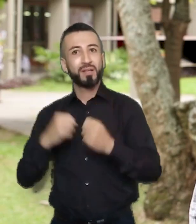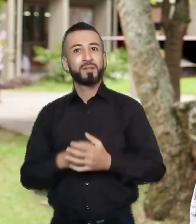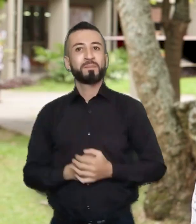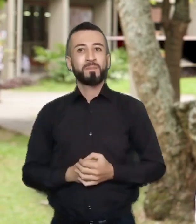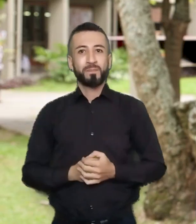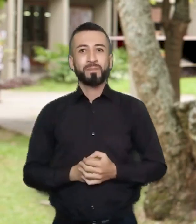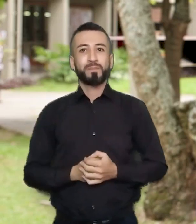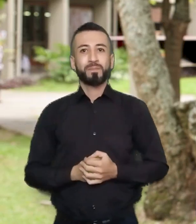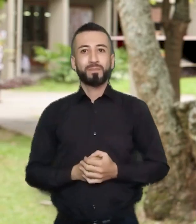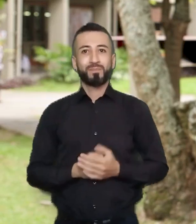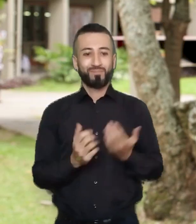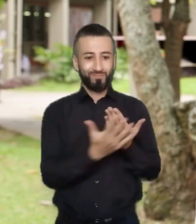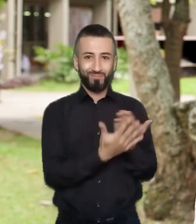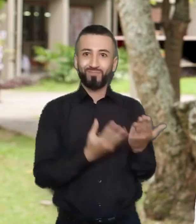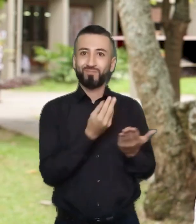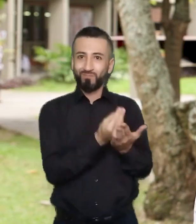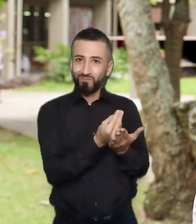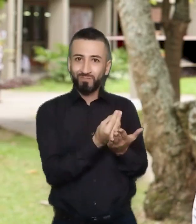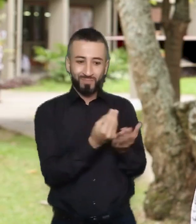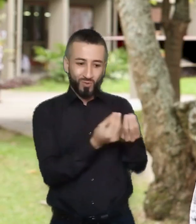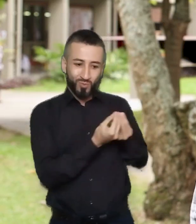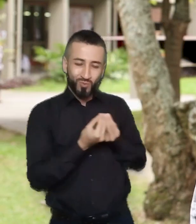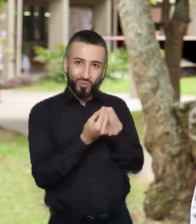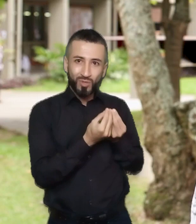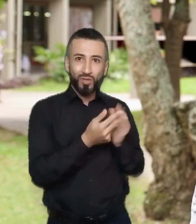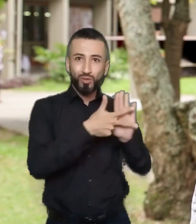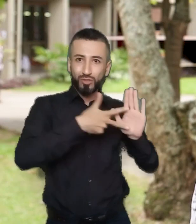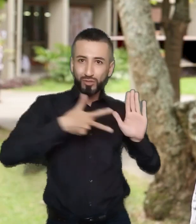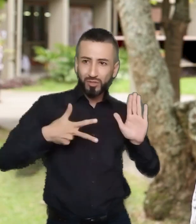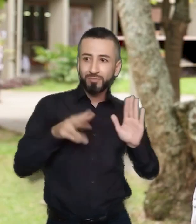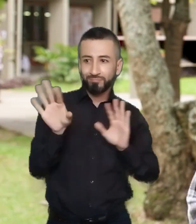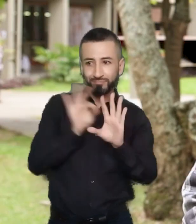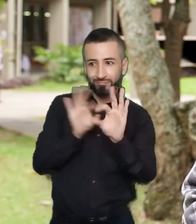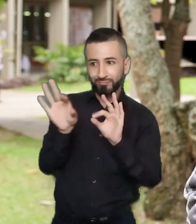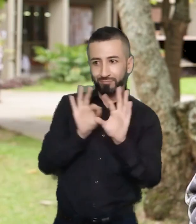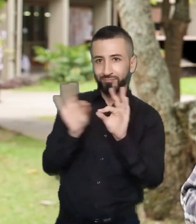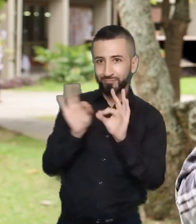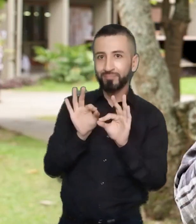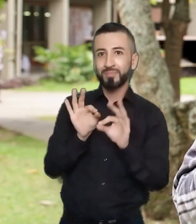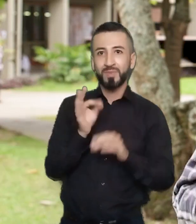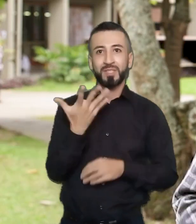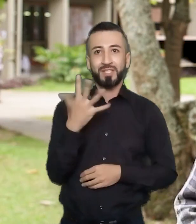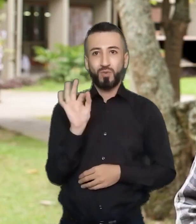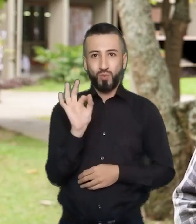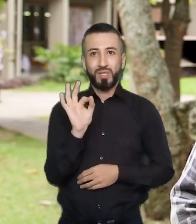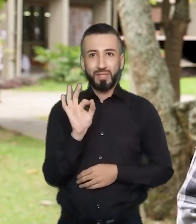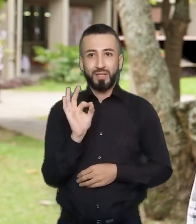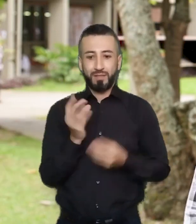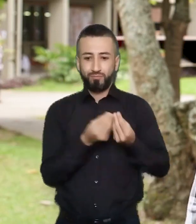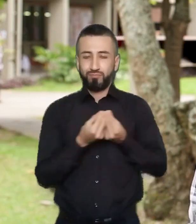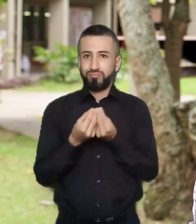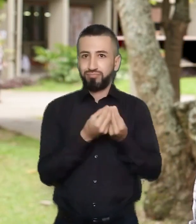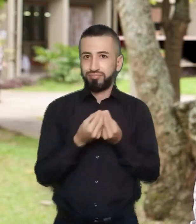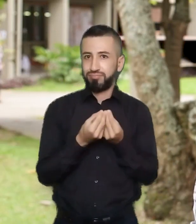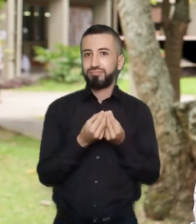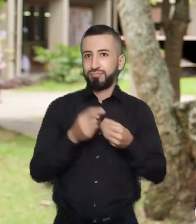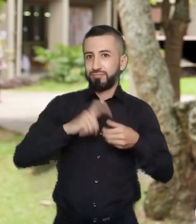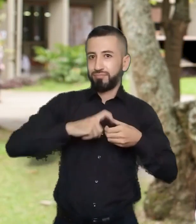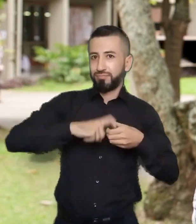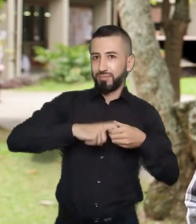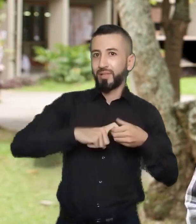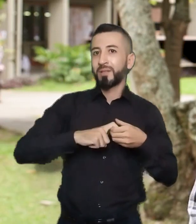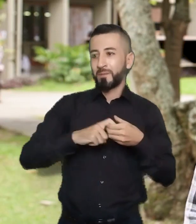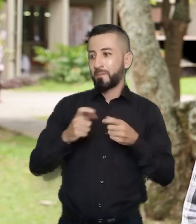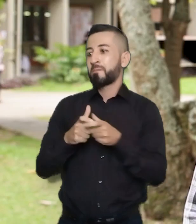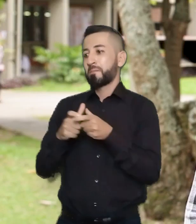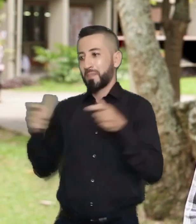social y el resultado de este Consejo Constitucional que eligió a 50 consejeros, en su mayoría representantes de